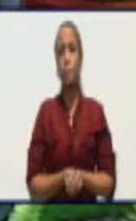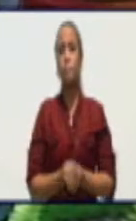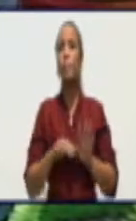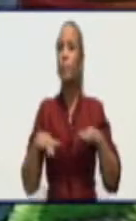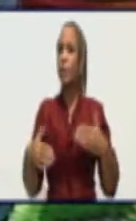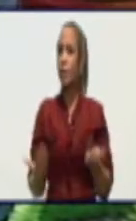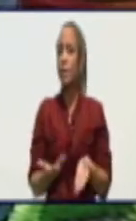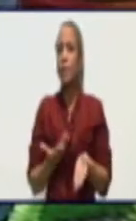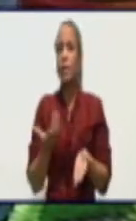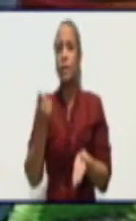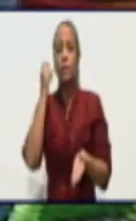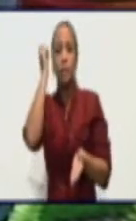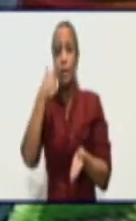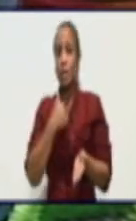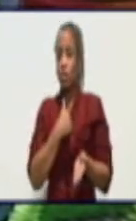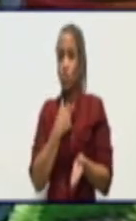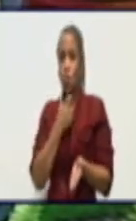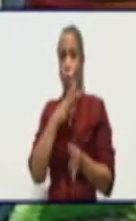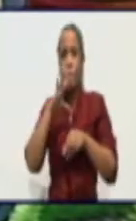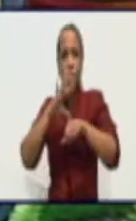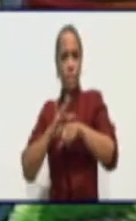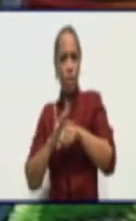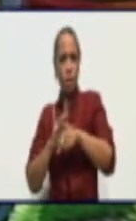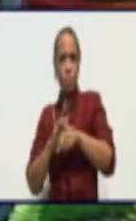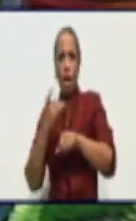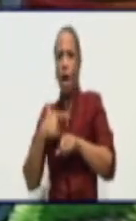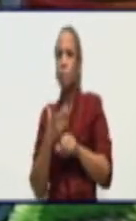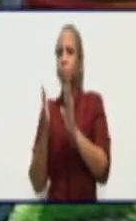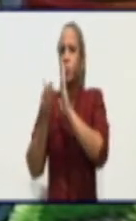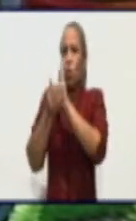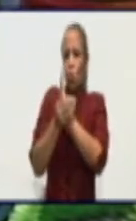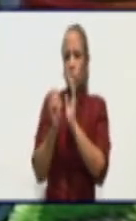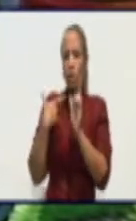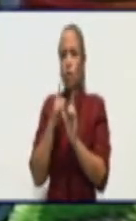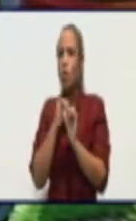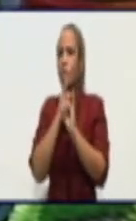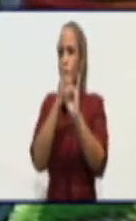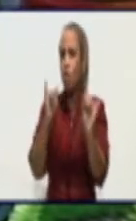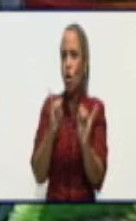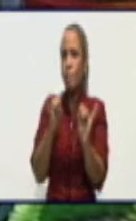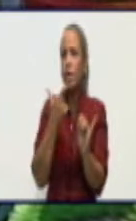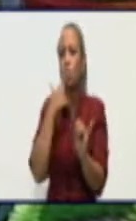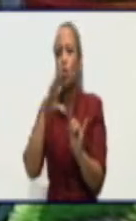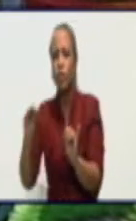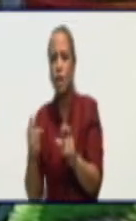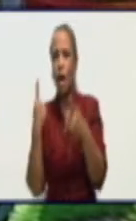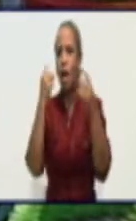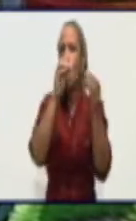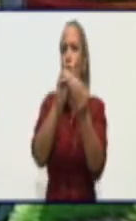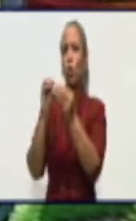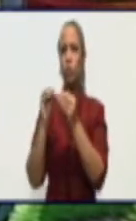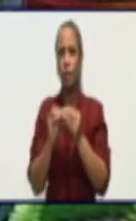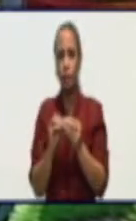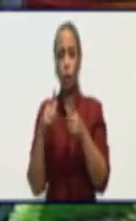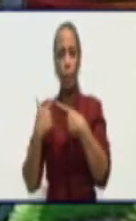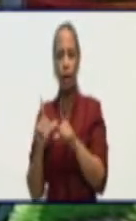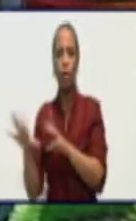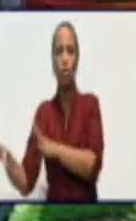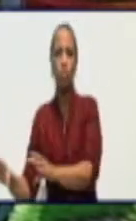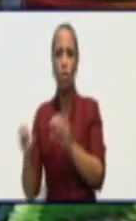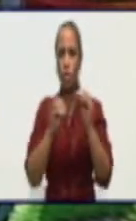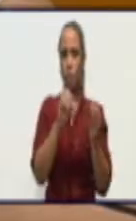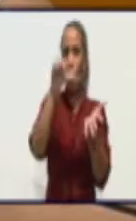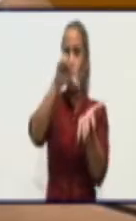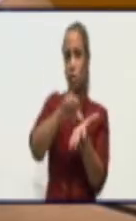ocultar información que no declare a un contacto para que no se lo lleven a un centro de aislamiento y si esa persona muere